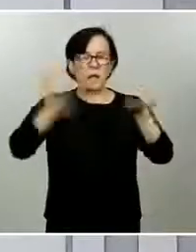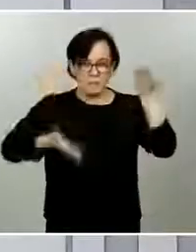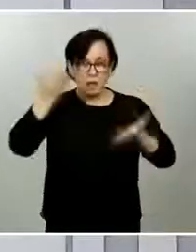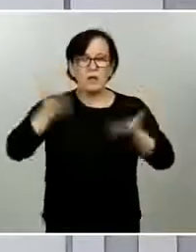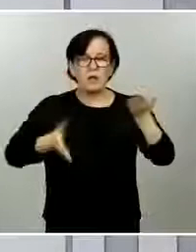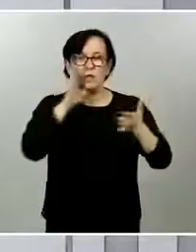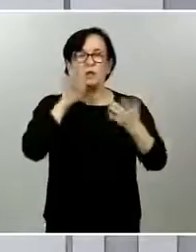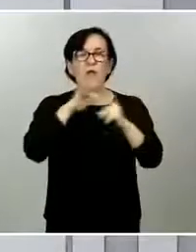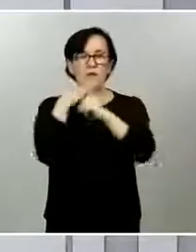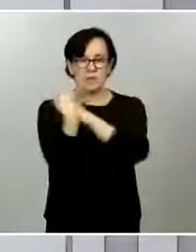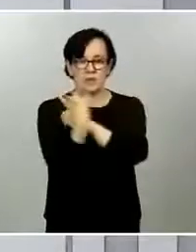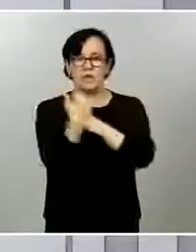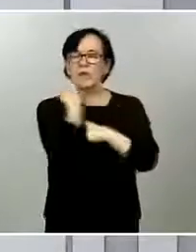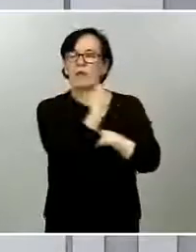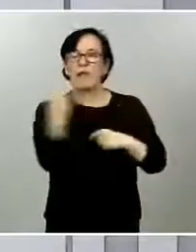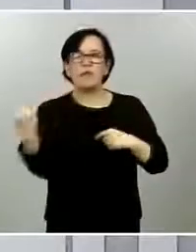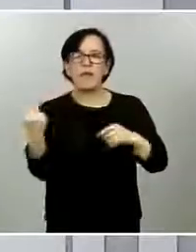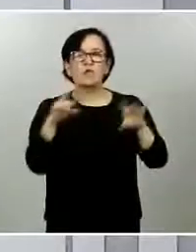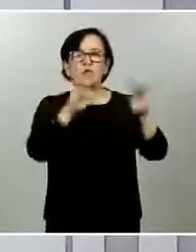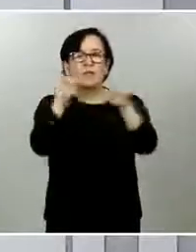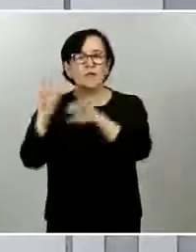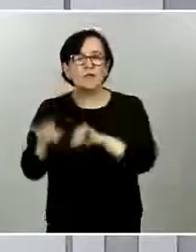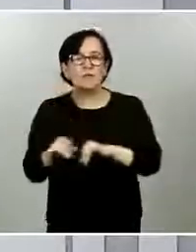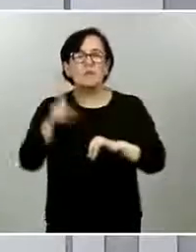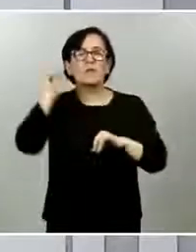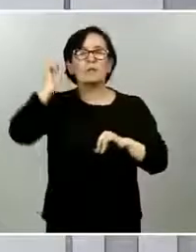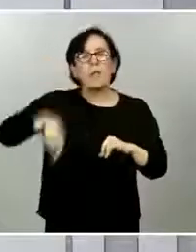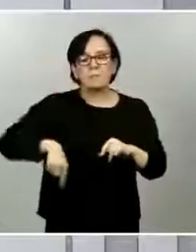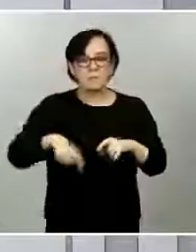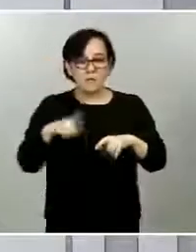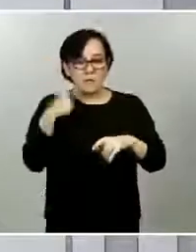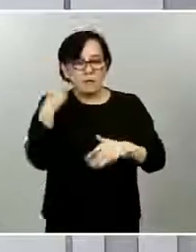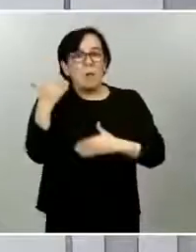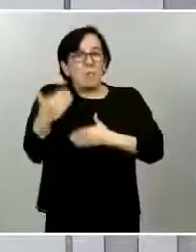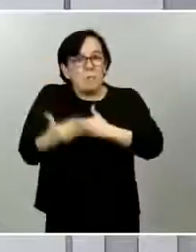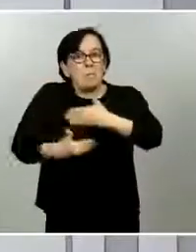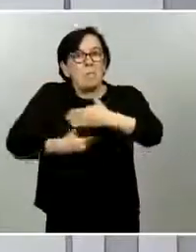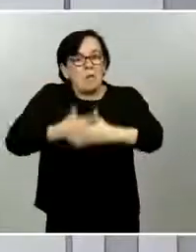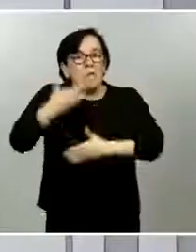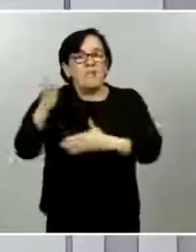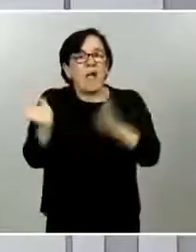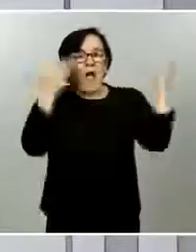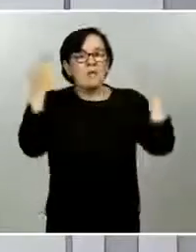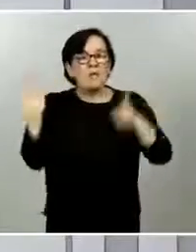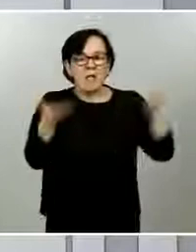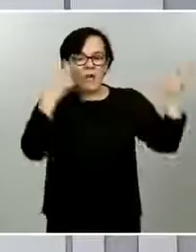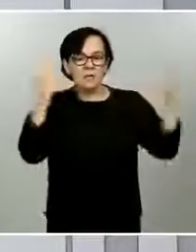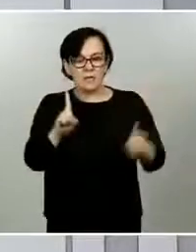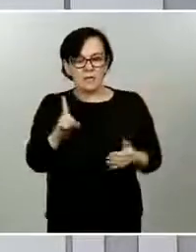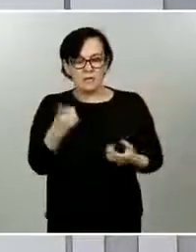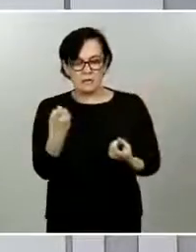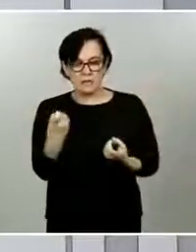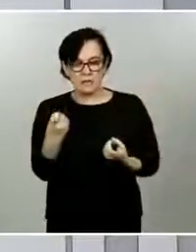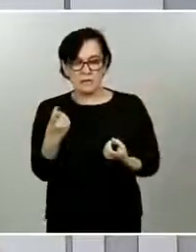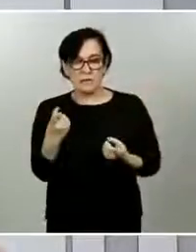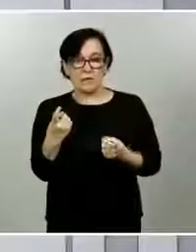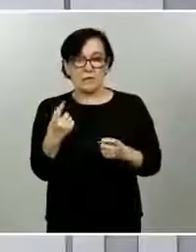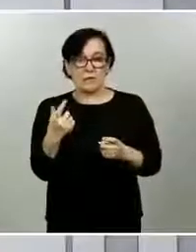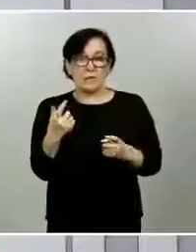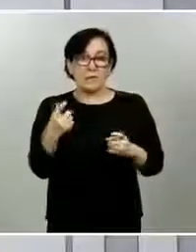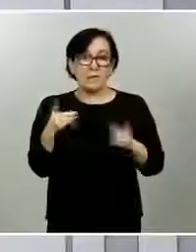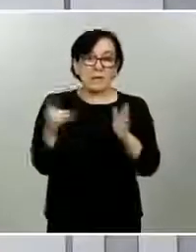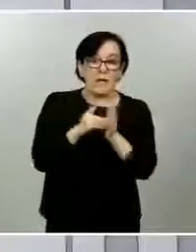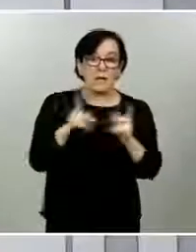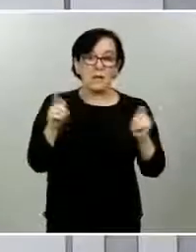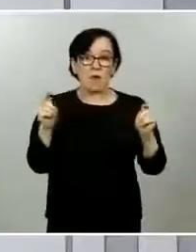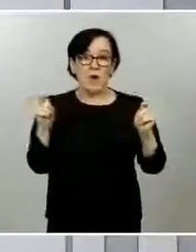en este caso ha sido la cogobernanza como un elemento fundamental para la toma de decisiones y para la evaluación de la situación de